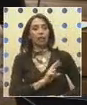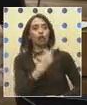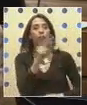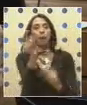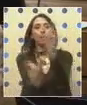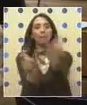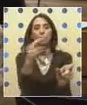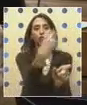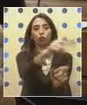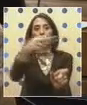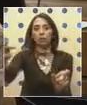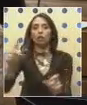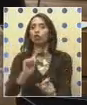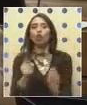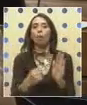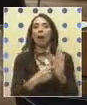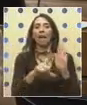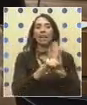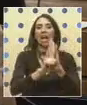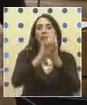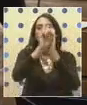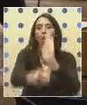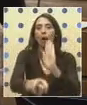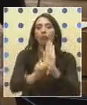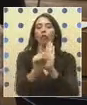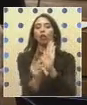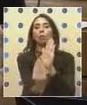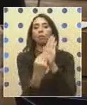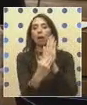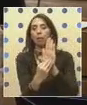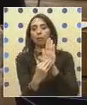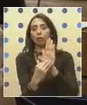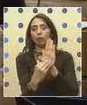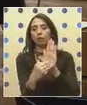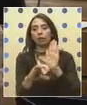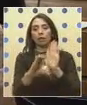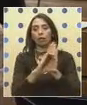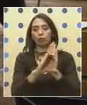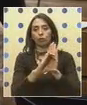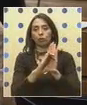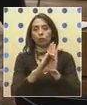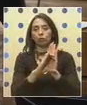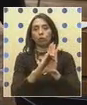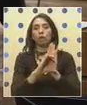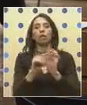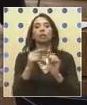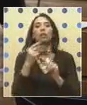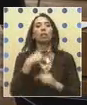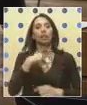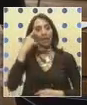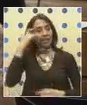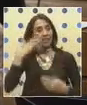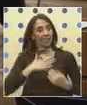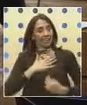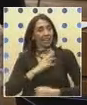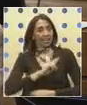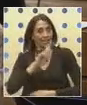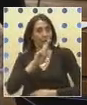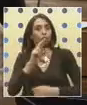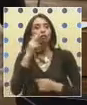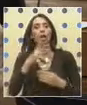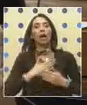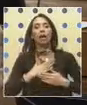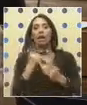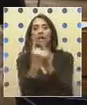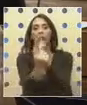imponerlas a través de las leyes, no son para consagrarlas en la Constitución. Son las creencias personales, respetables